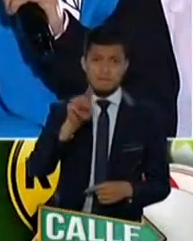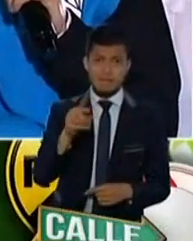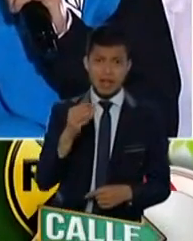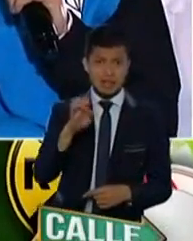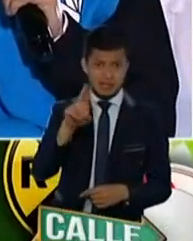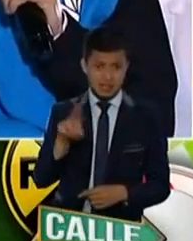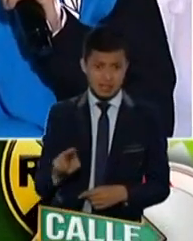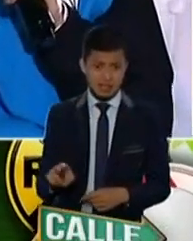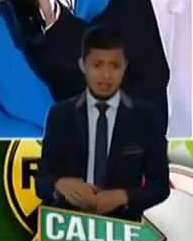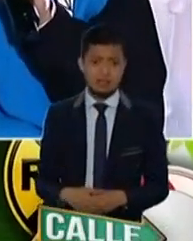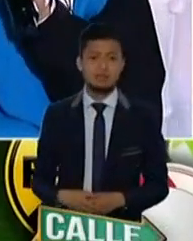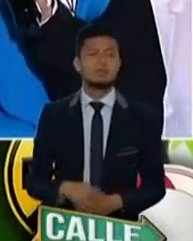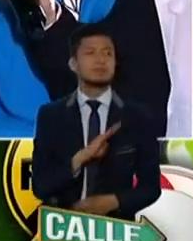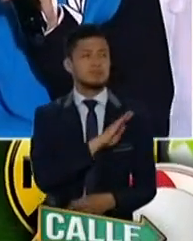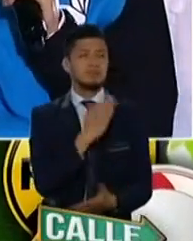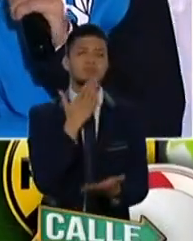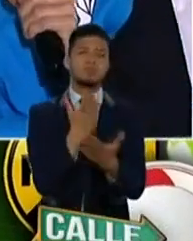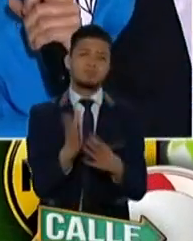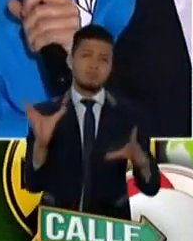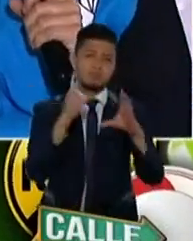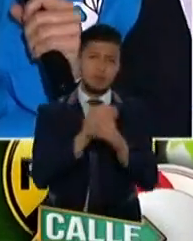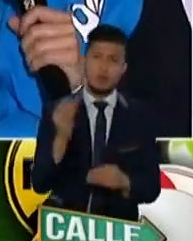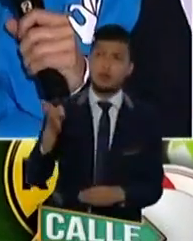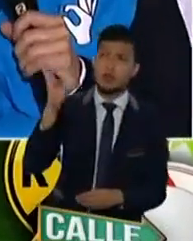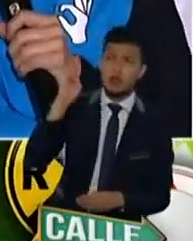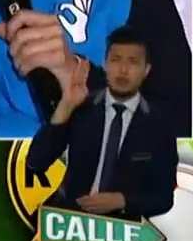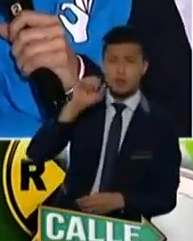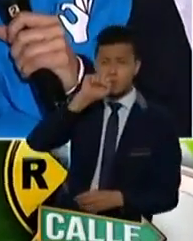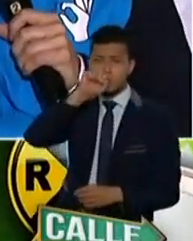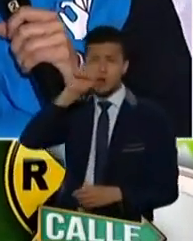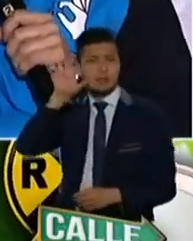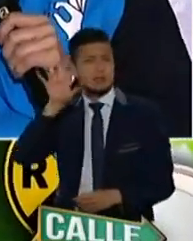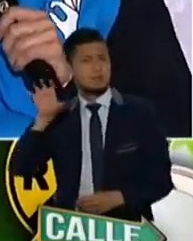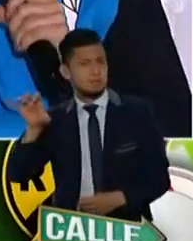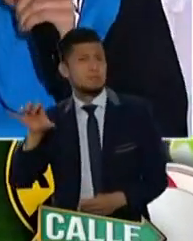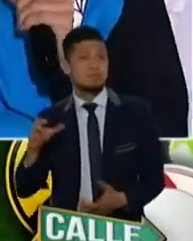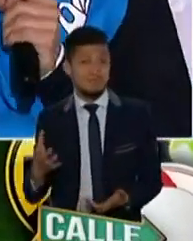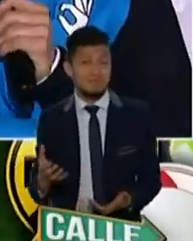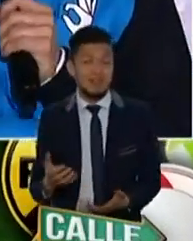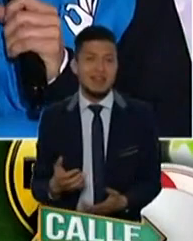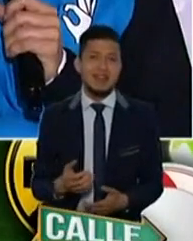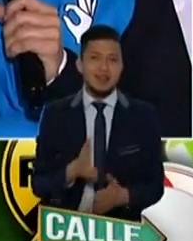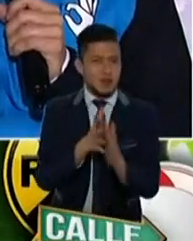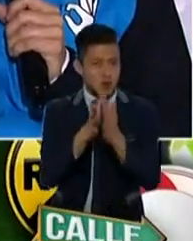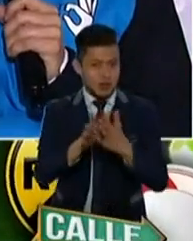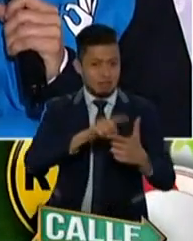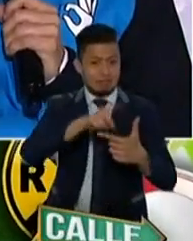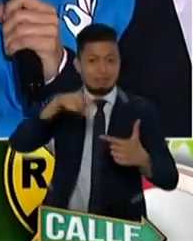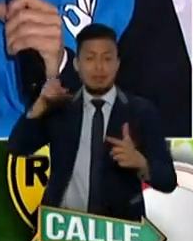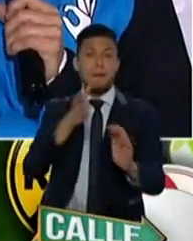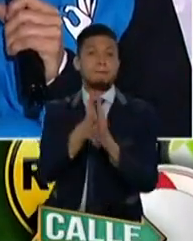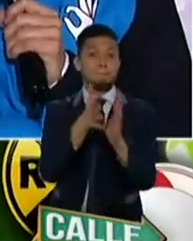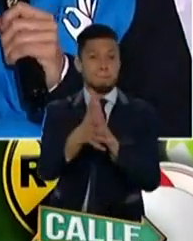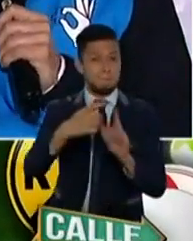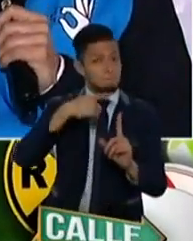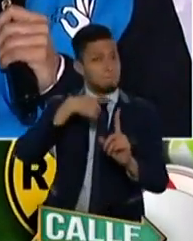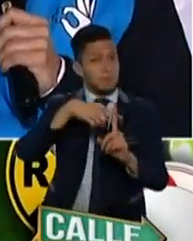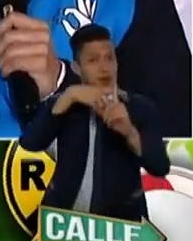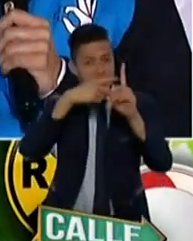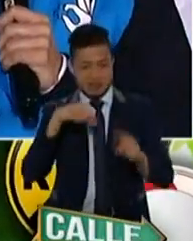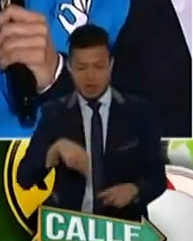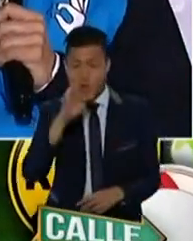Alcaldesa, muy buenas noches, Dios y patria. Un balance altamente positivo desde el Hospital Central de la Policía